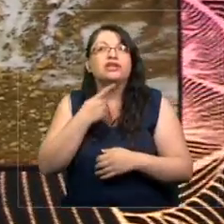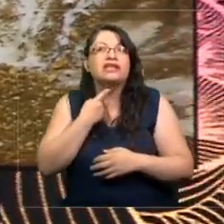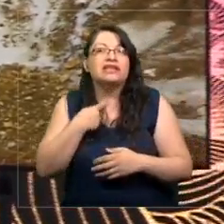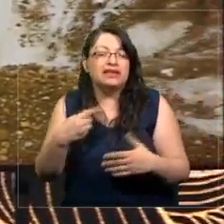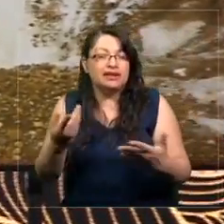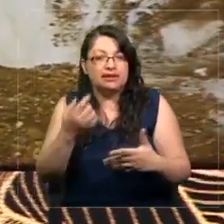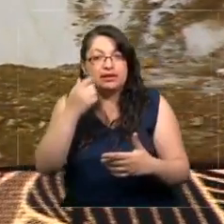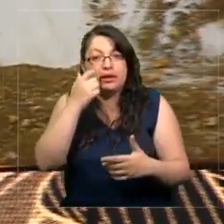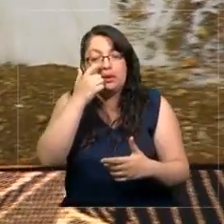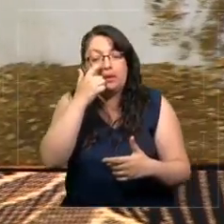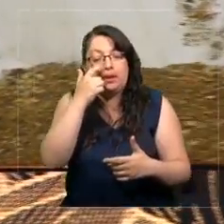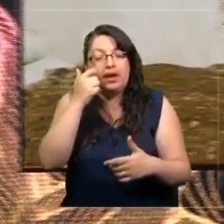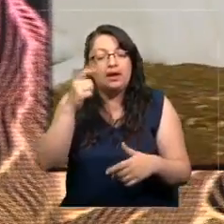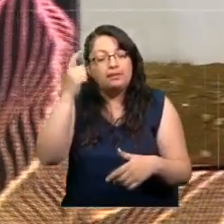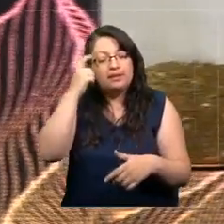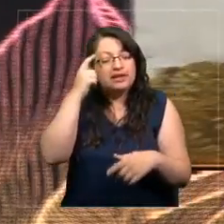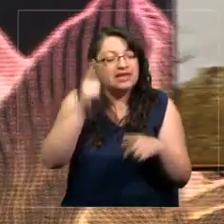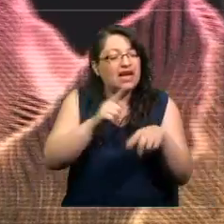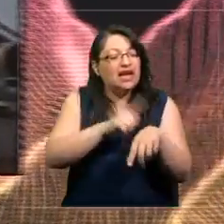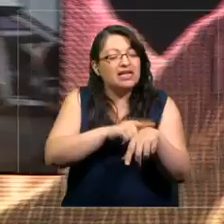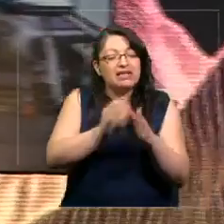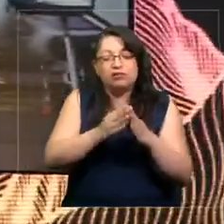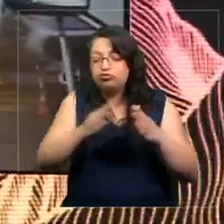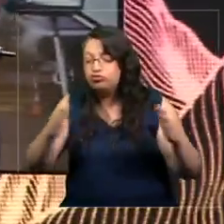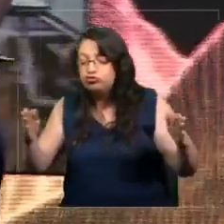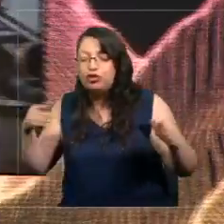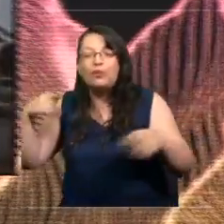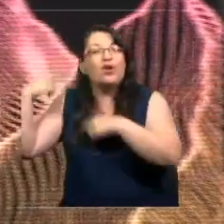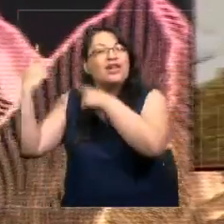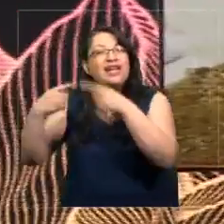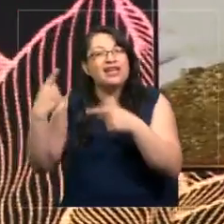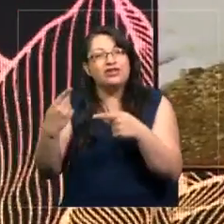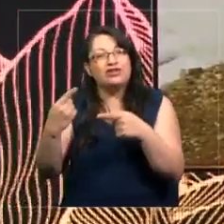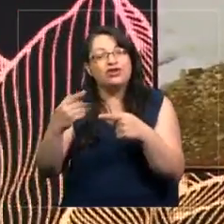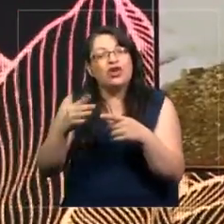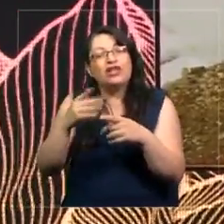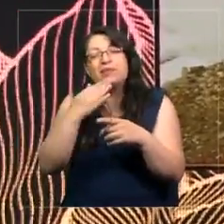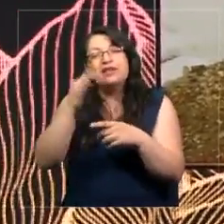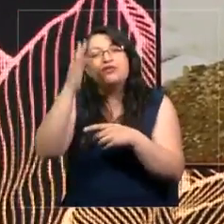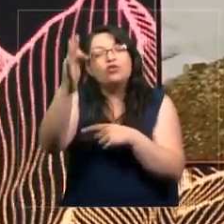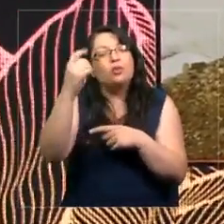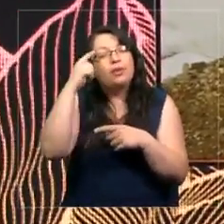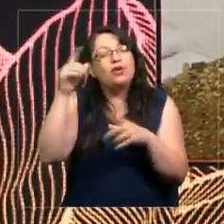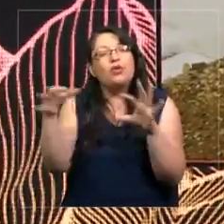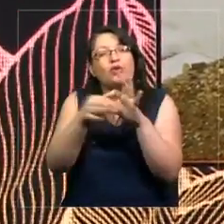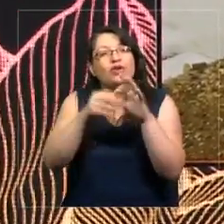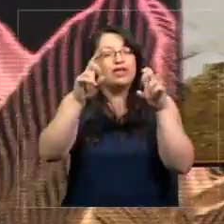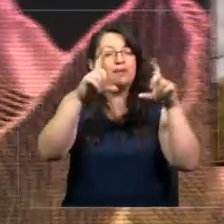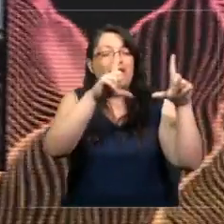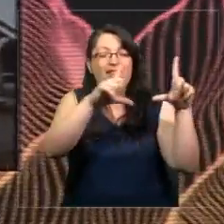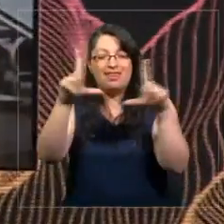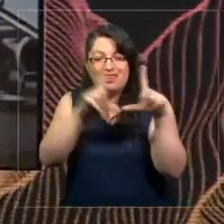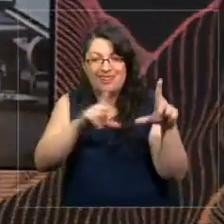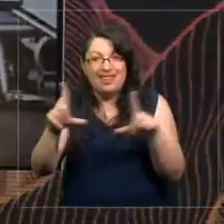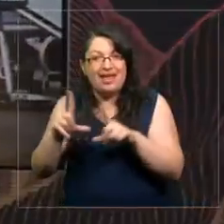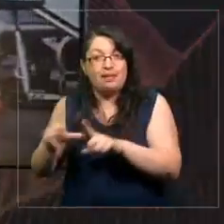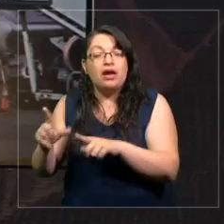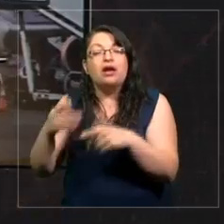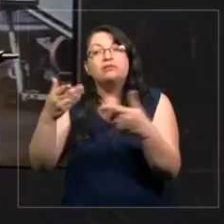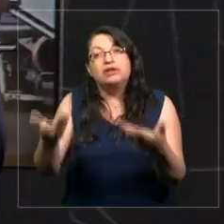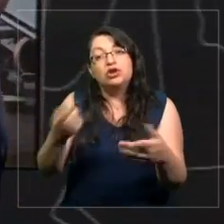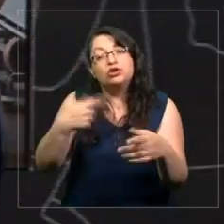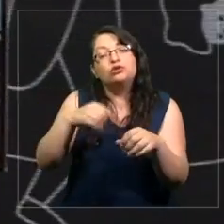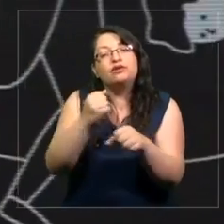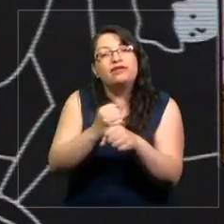es pensar la temporalidad, la historia, el futuro en relación a las imágenes. Por ello trabajaremos con